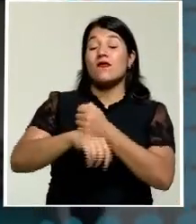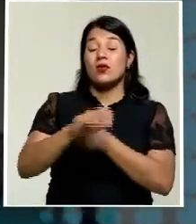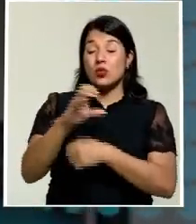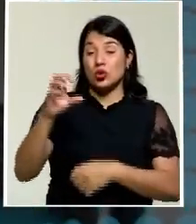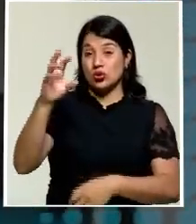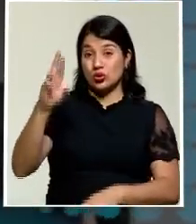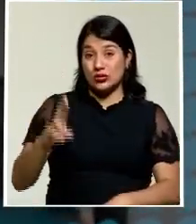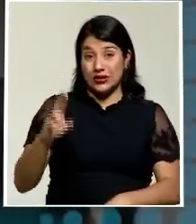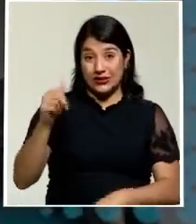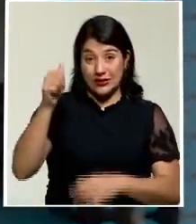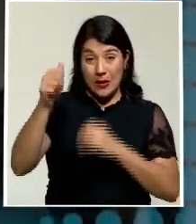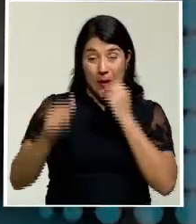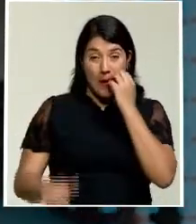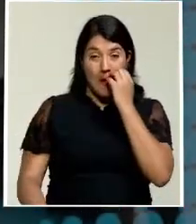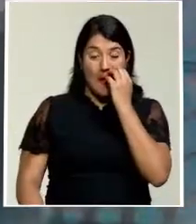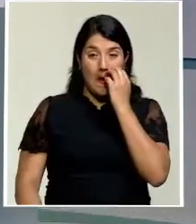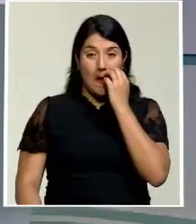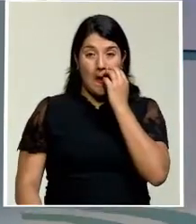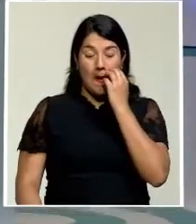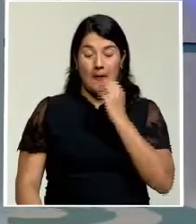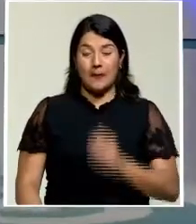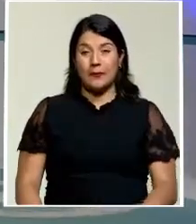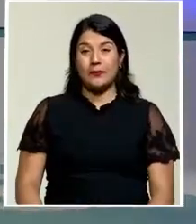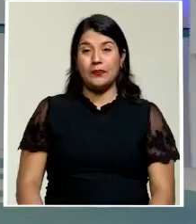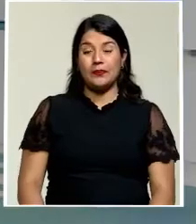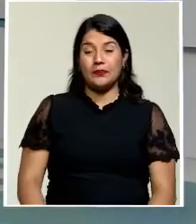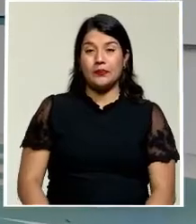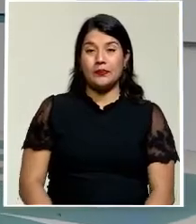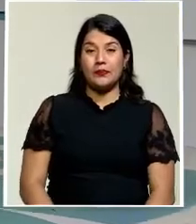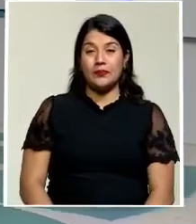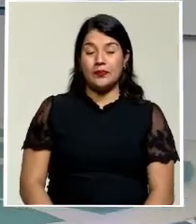alajuelense. Ya volvemos. ¡Gracias! ¡Gracias! ¡Gracias!